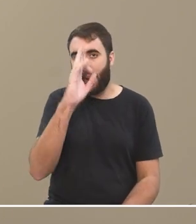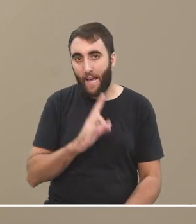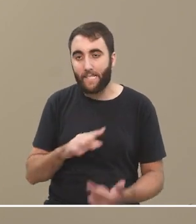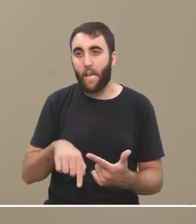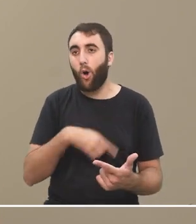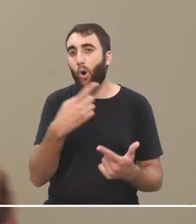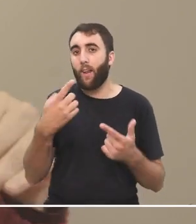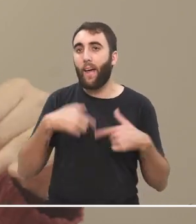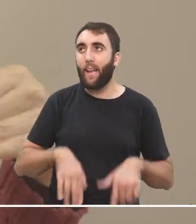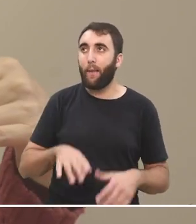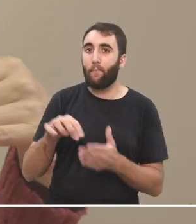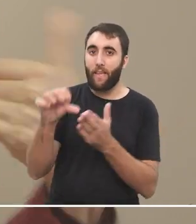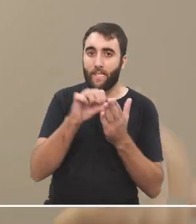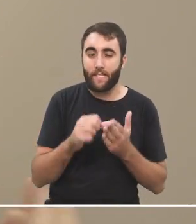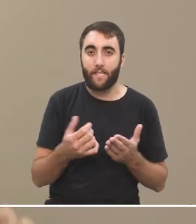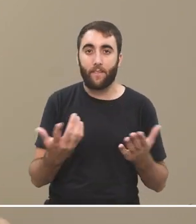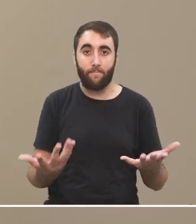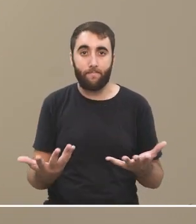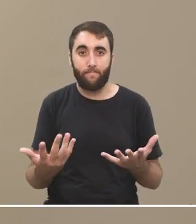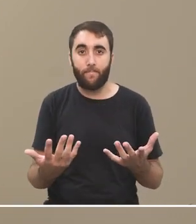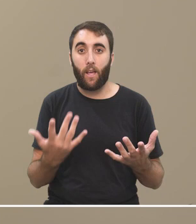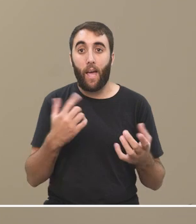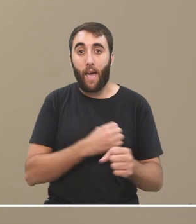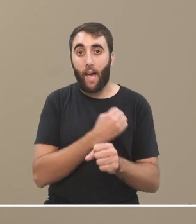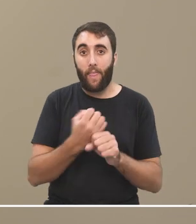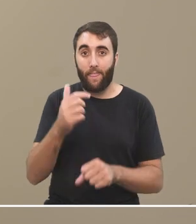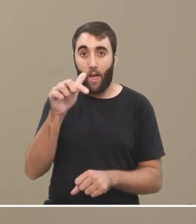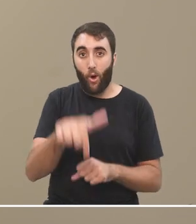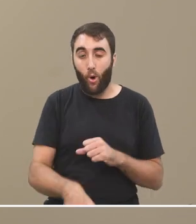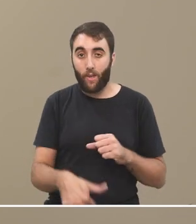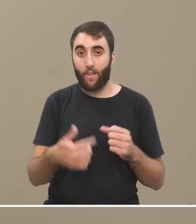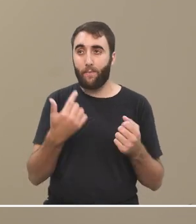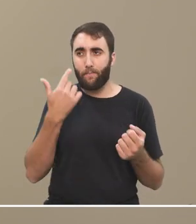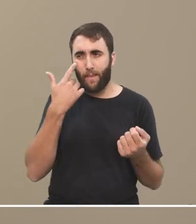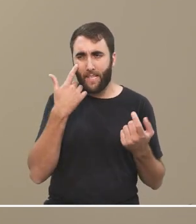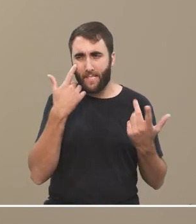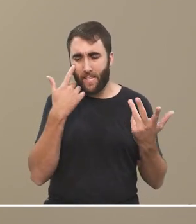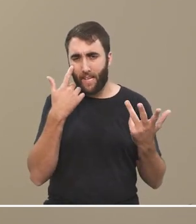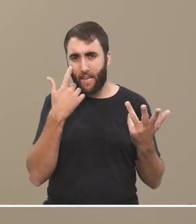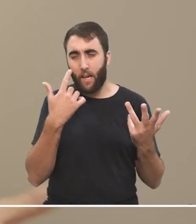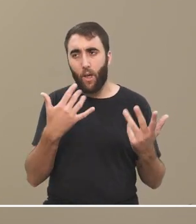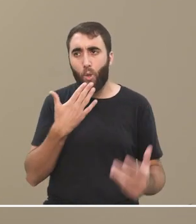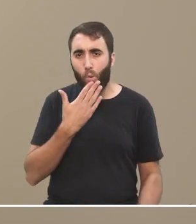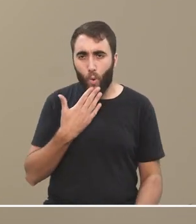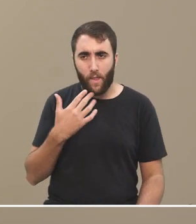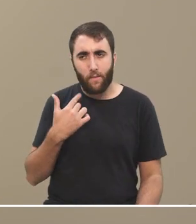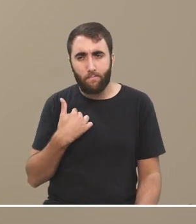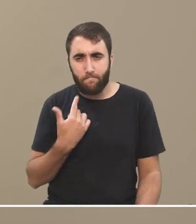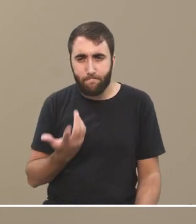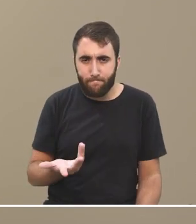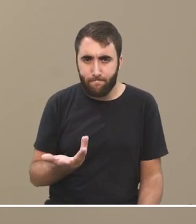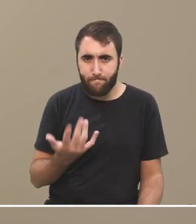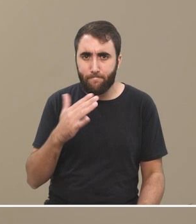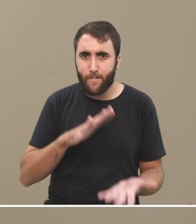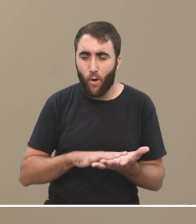etnias y demás y incluso hoy en día se llega a pensar se llega a cuestionar también si